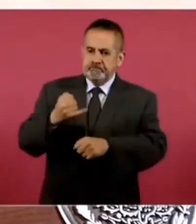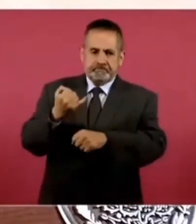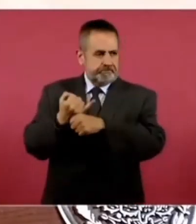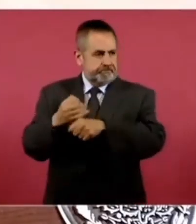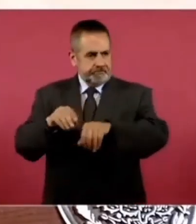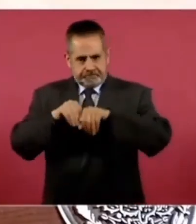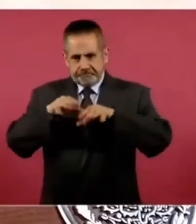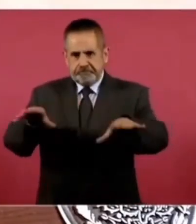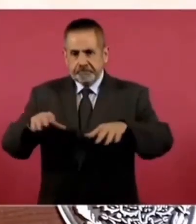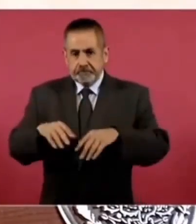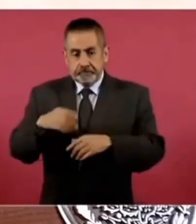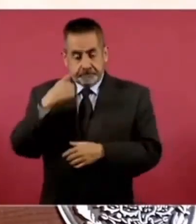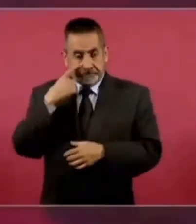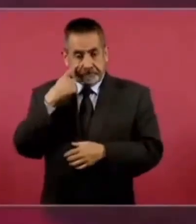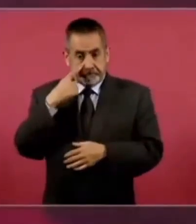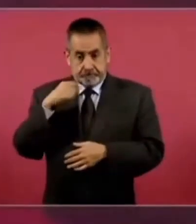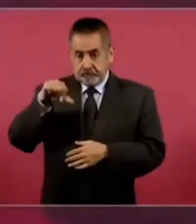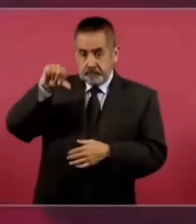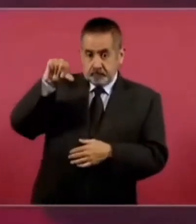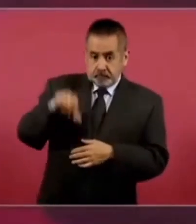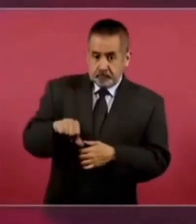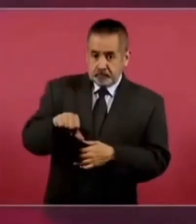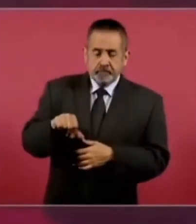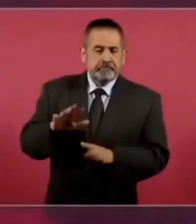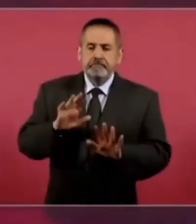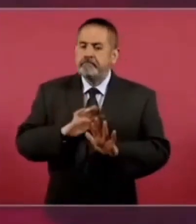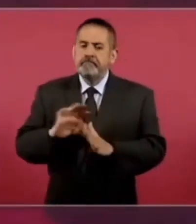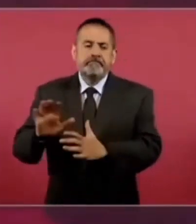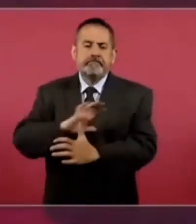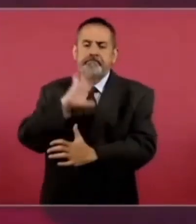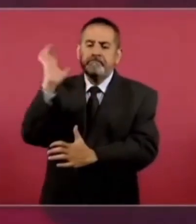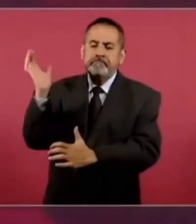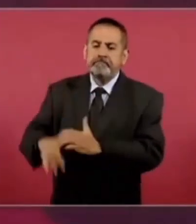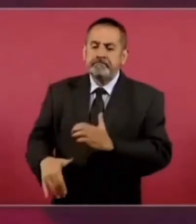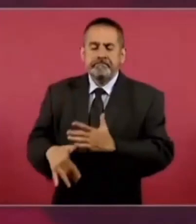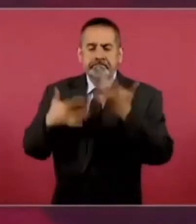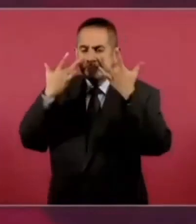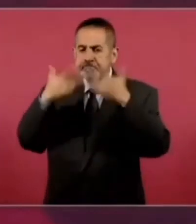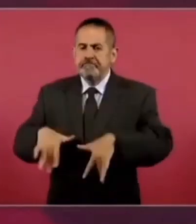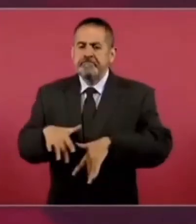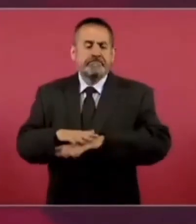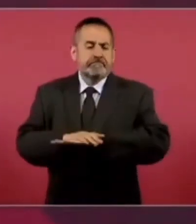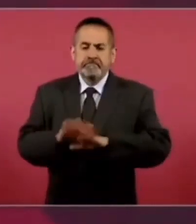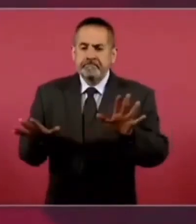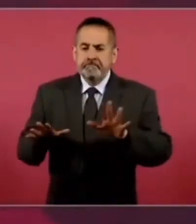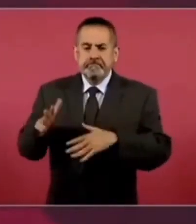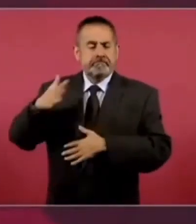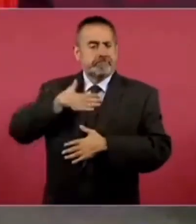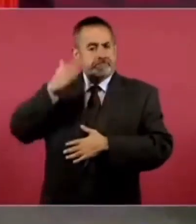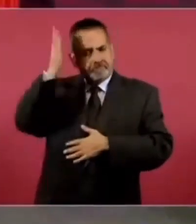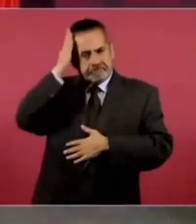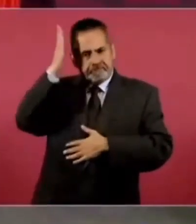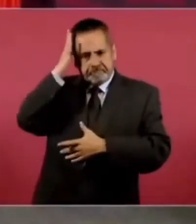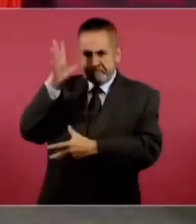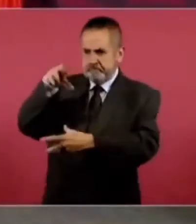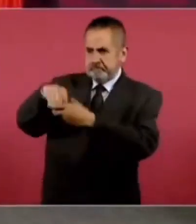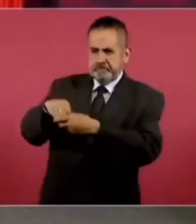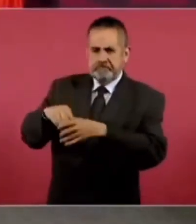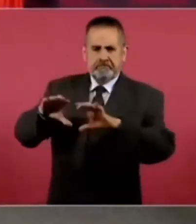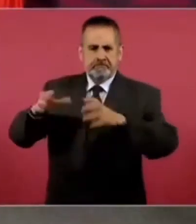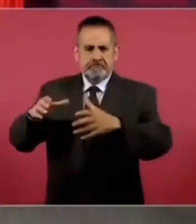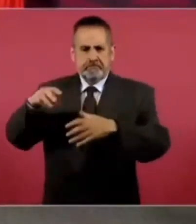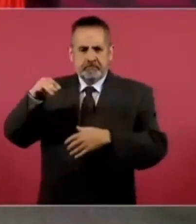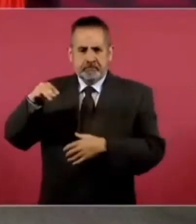que hoy yo termino como dirigente del movimiento de